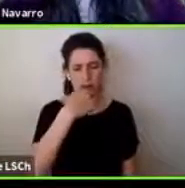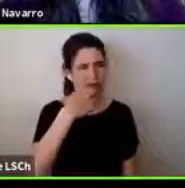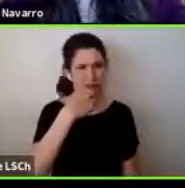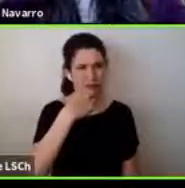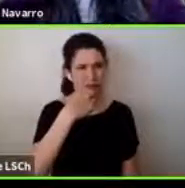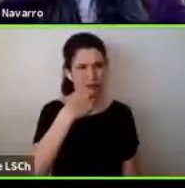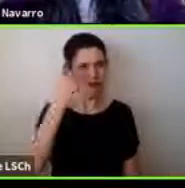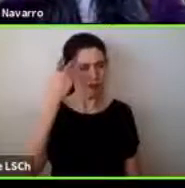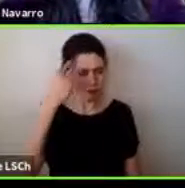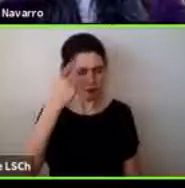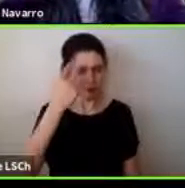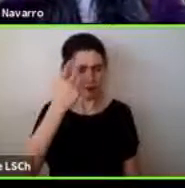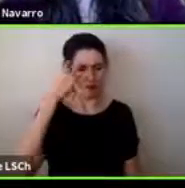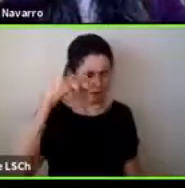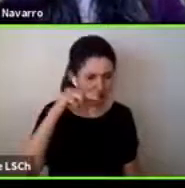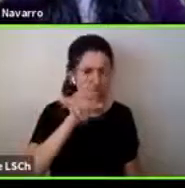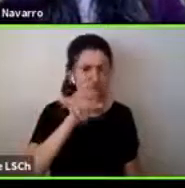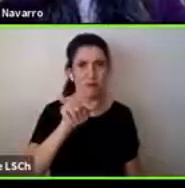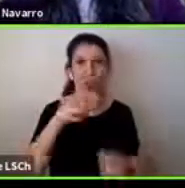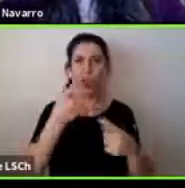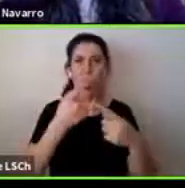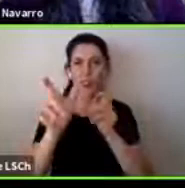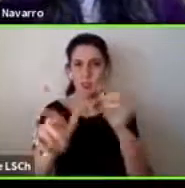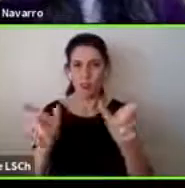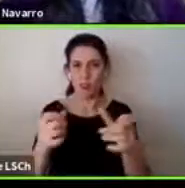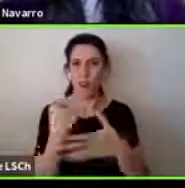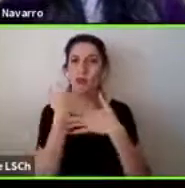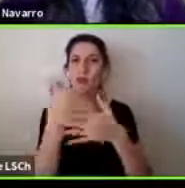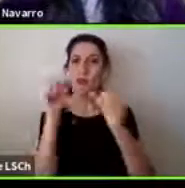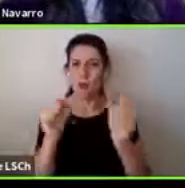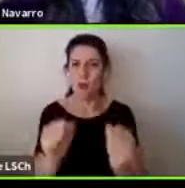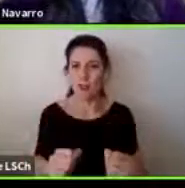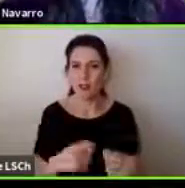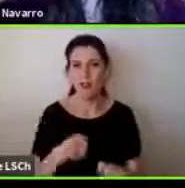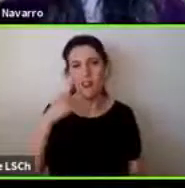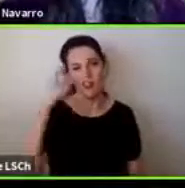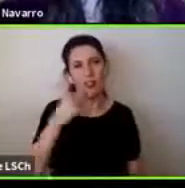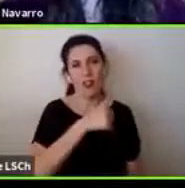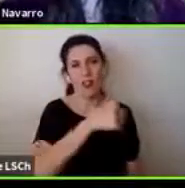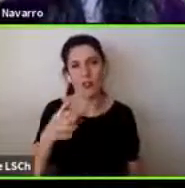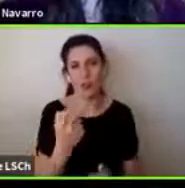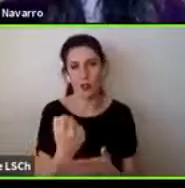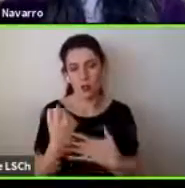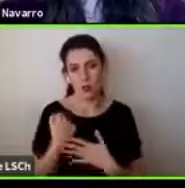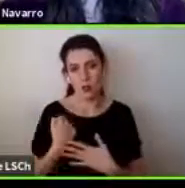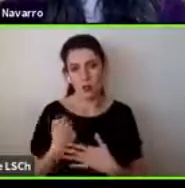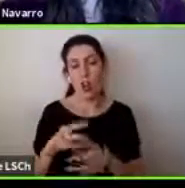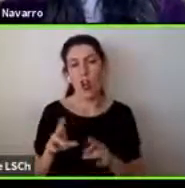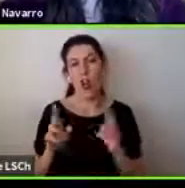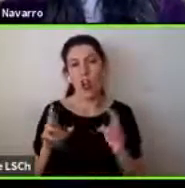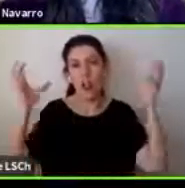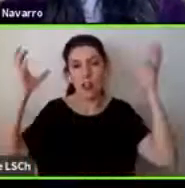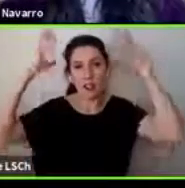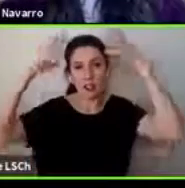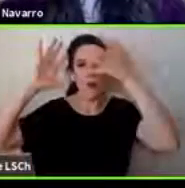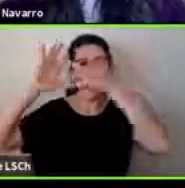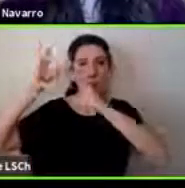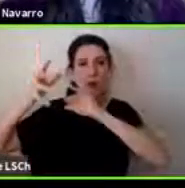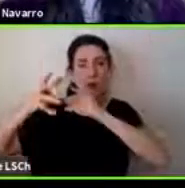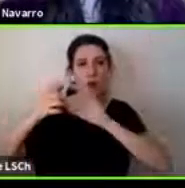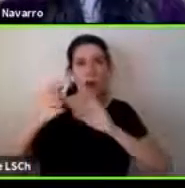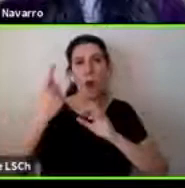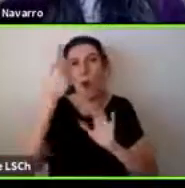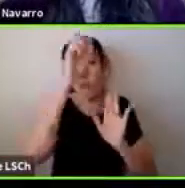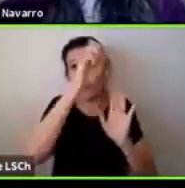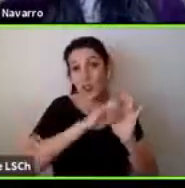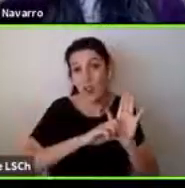nos sirve a todos así que ojalá que NeuroMundo sea como uno de varios proyectos que ojalá sigamos desarrollando como